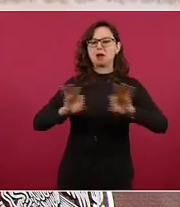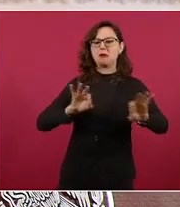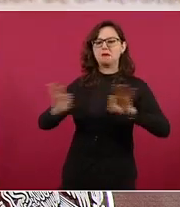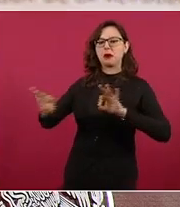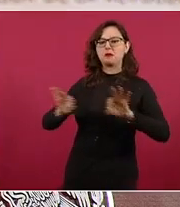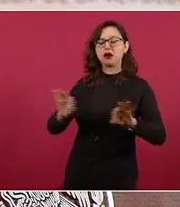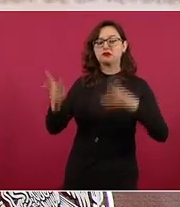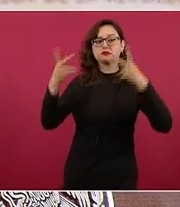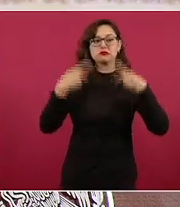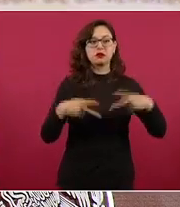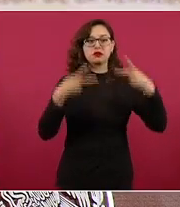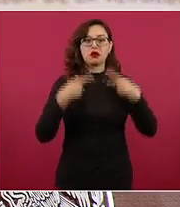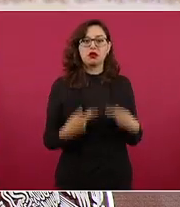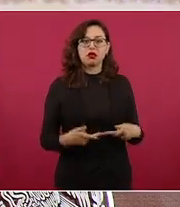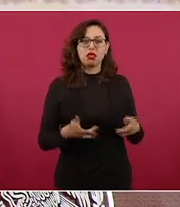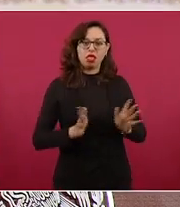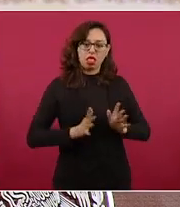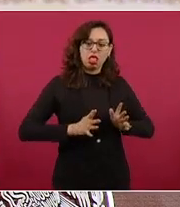algunos estados